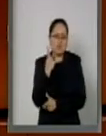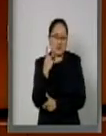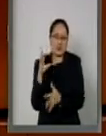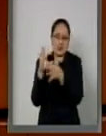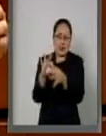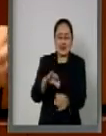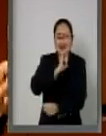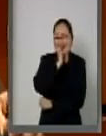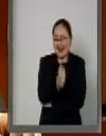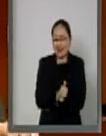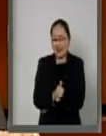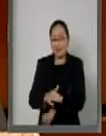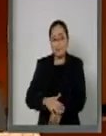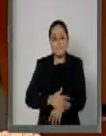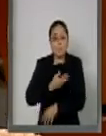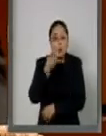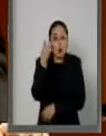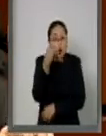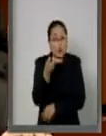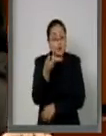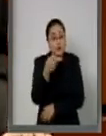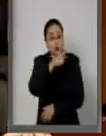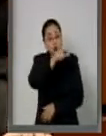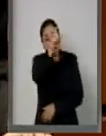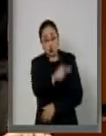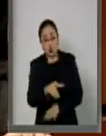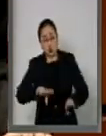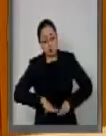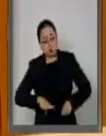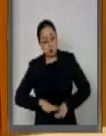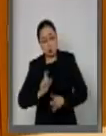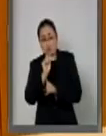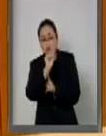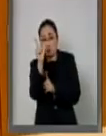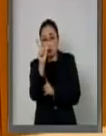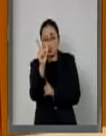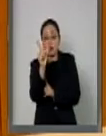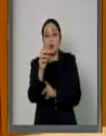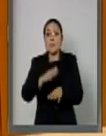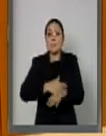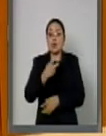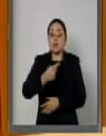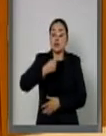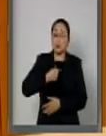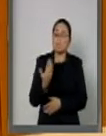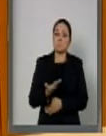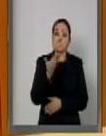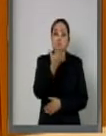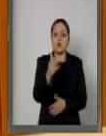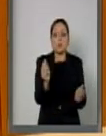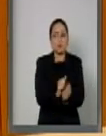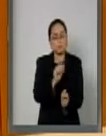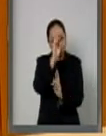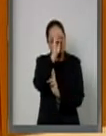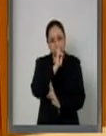Basado en ello y en su probidad pública, le pido respetuosamente,